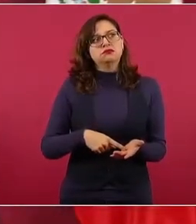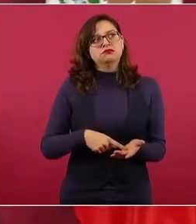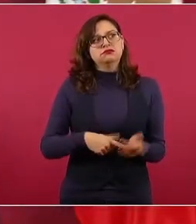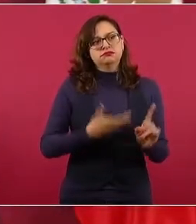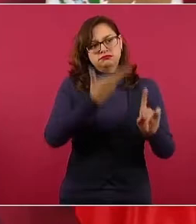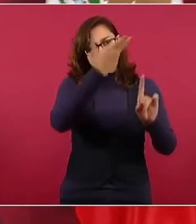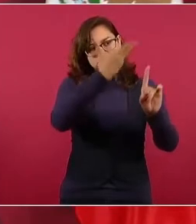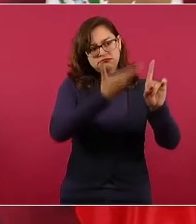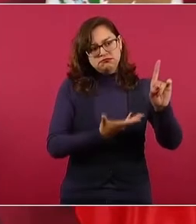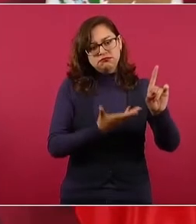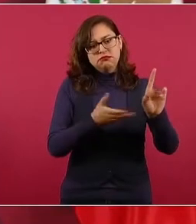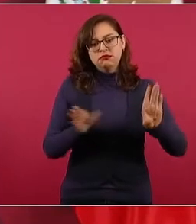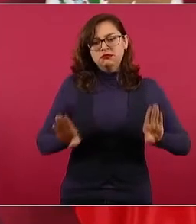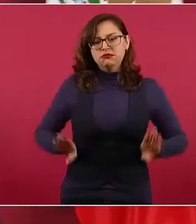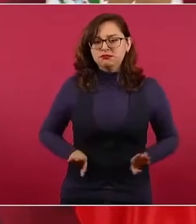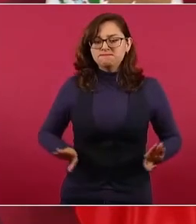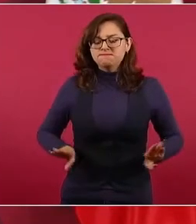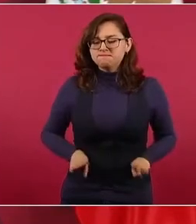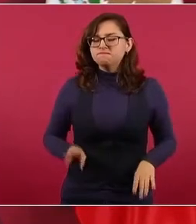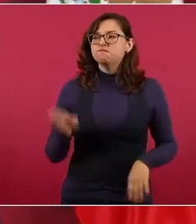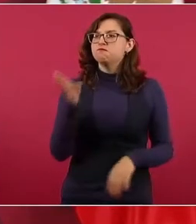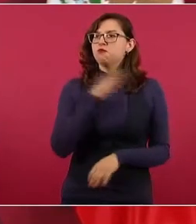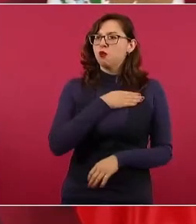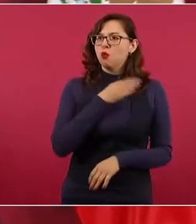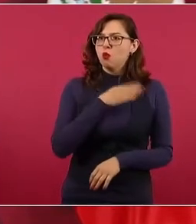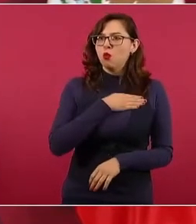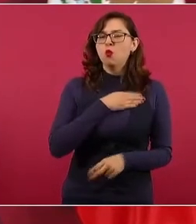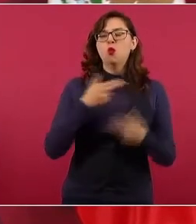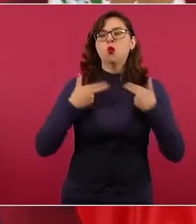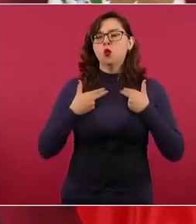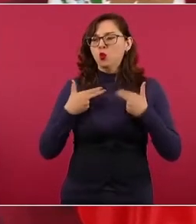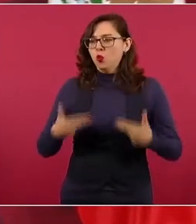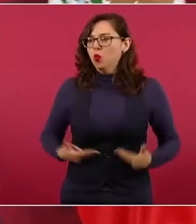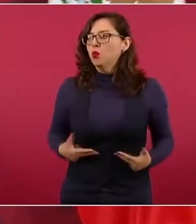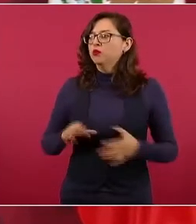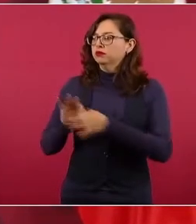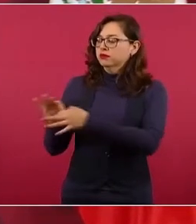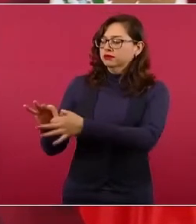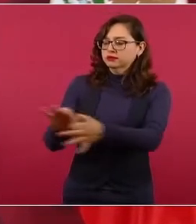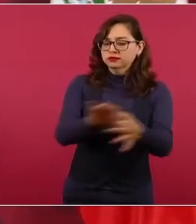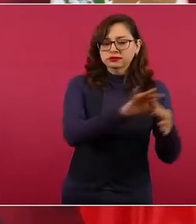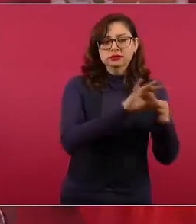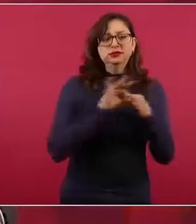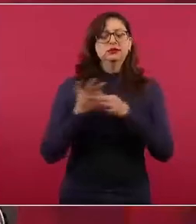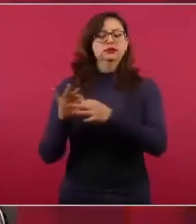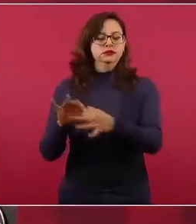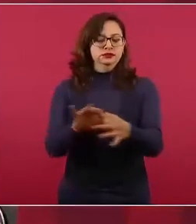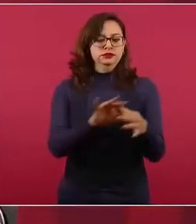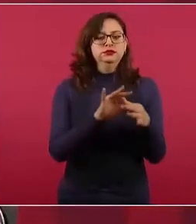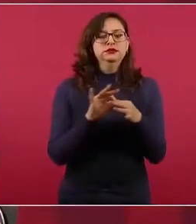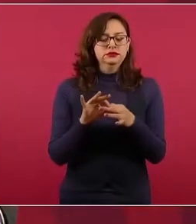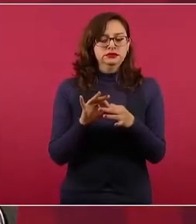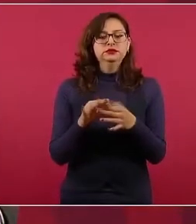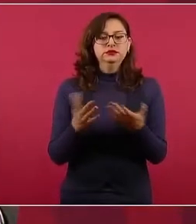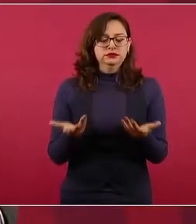humana, no es